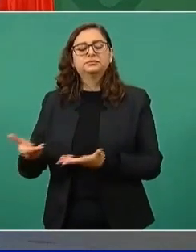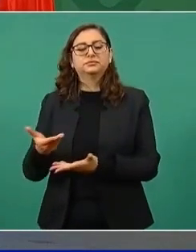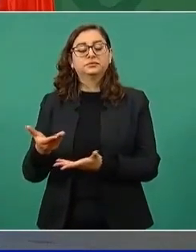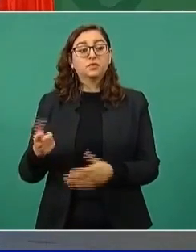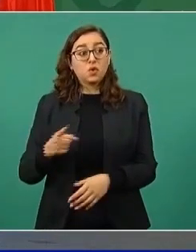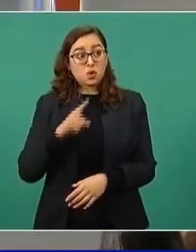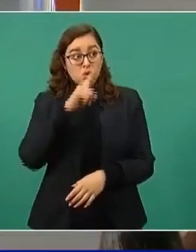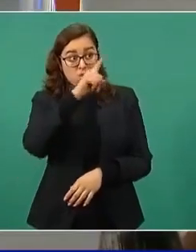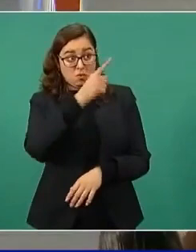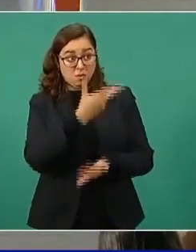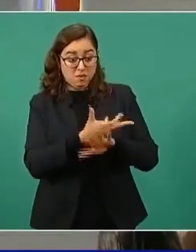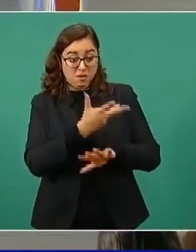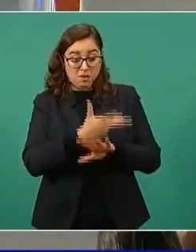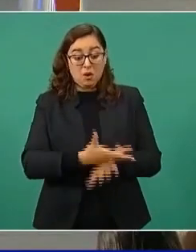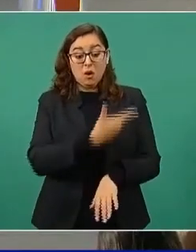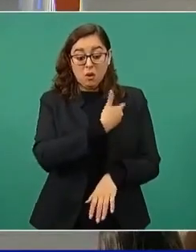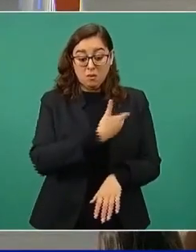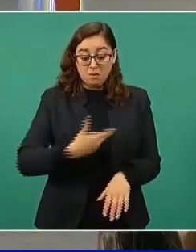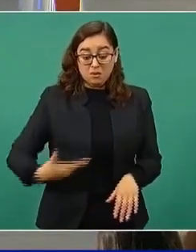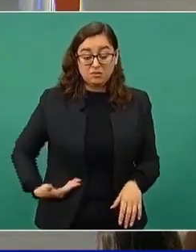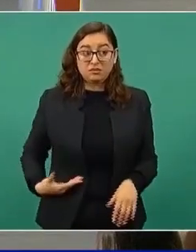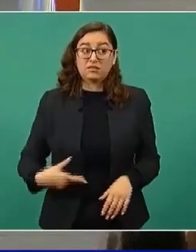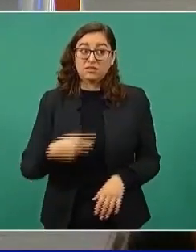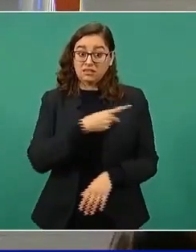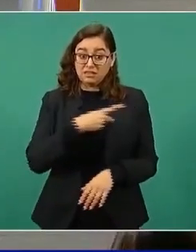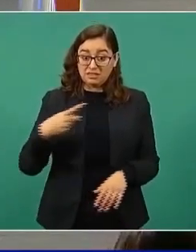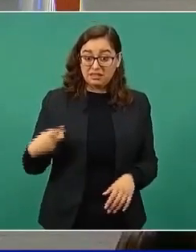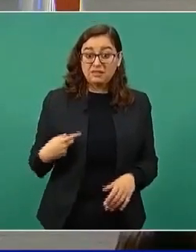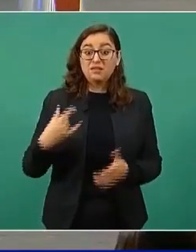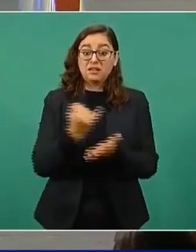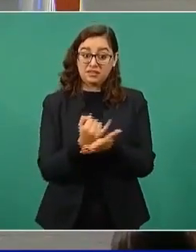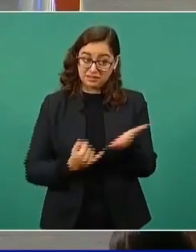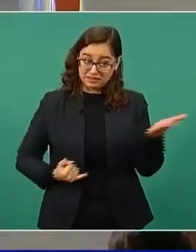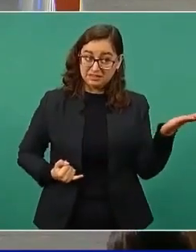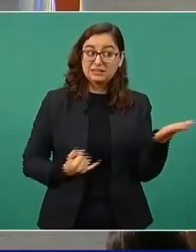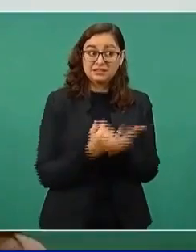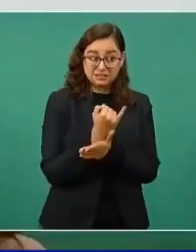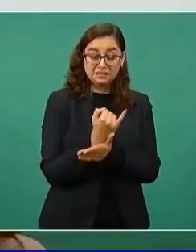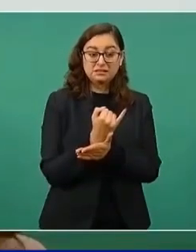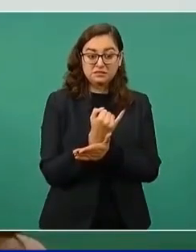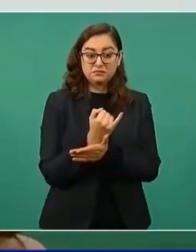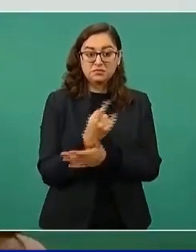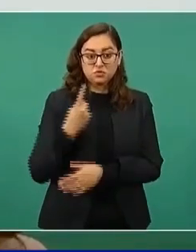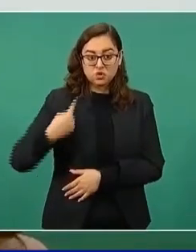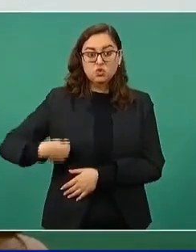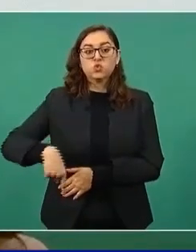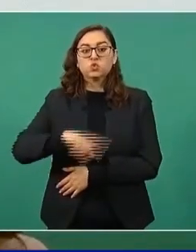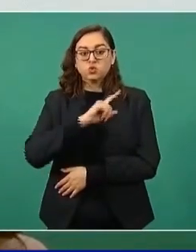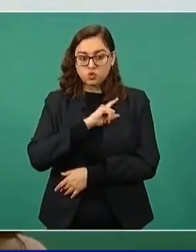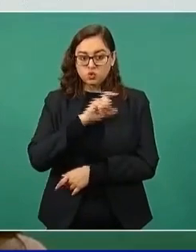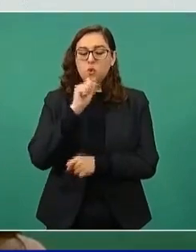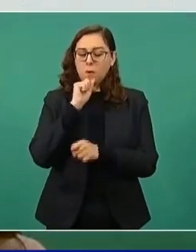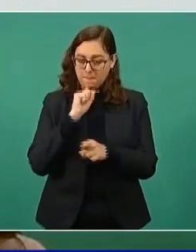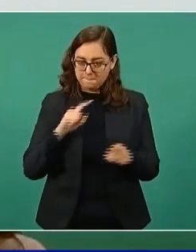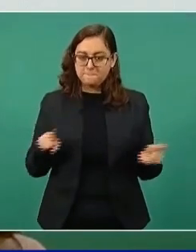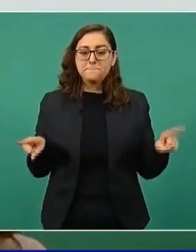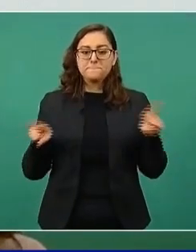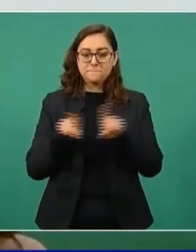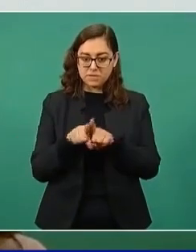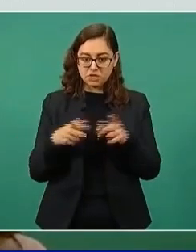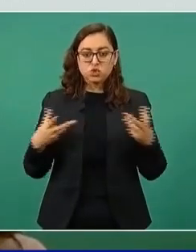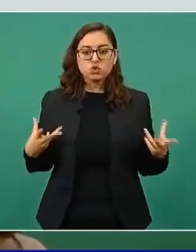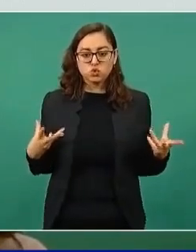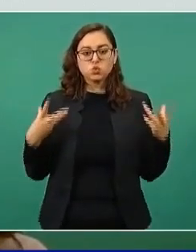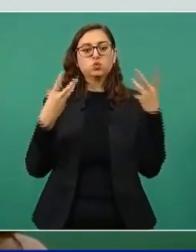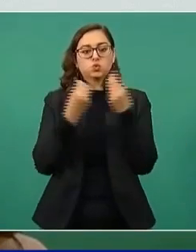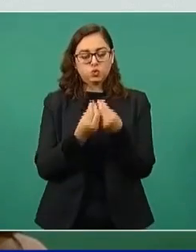de usted decidiera asumir esta decisión de manera ejecutiva, nosotros estaríamos plenamente